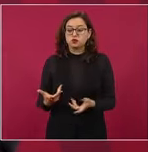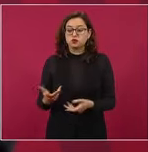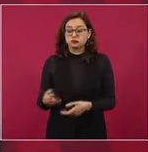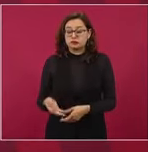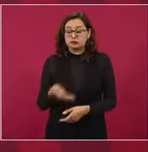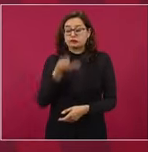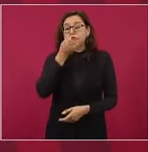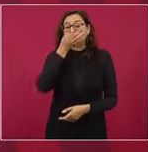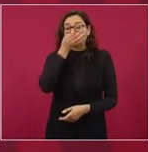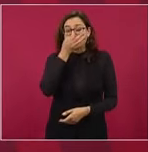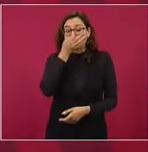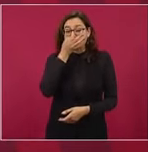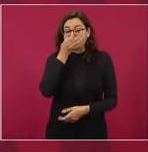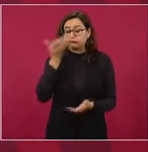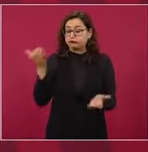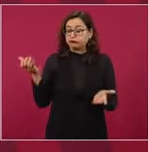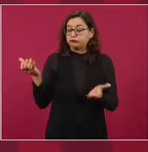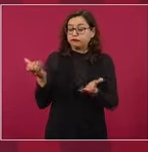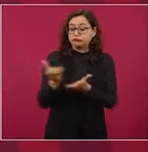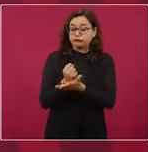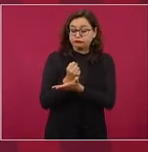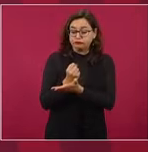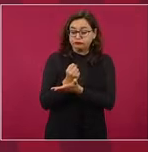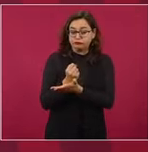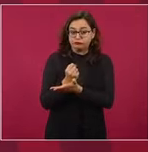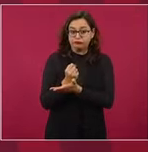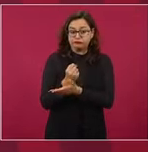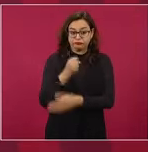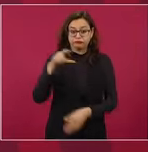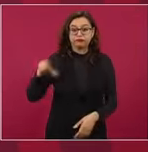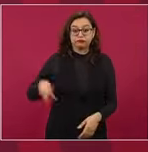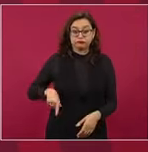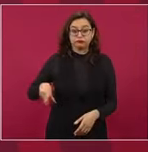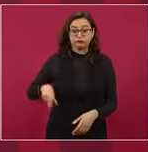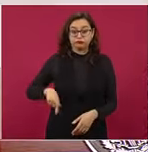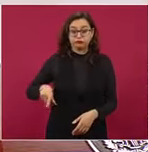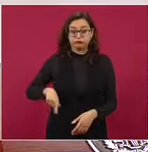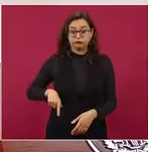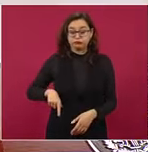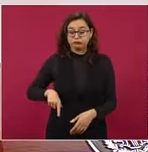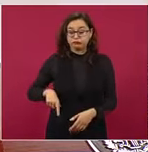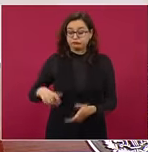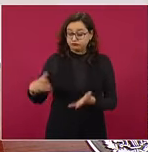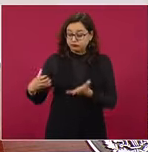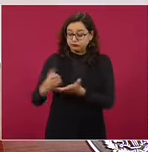en la gobernatura del 5 por ciento